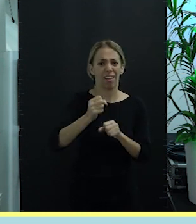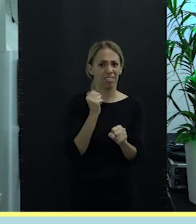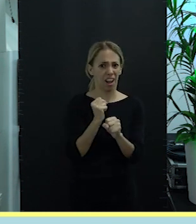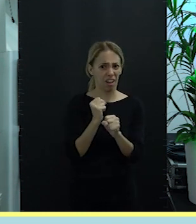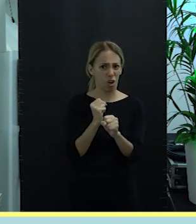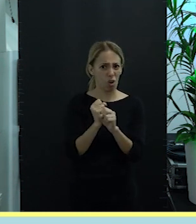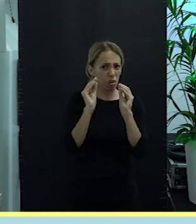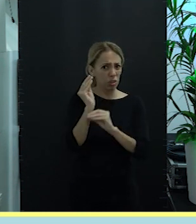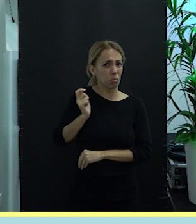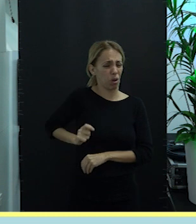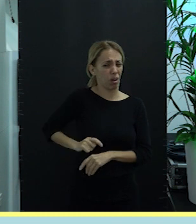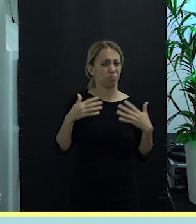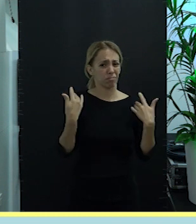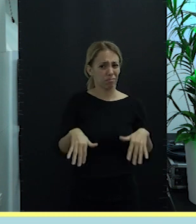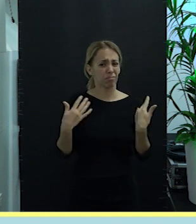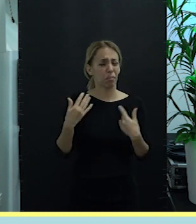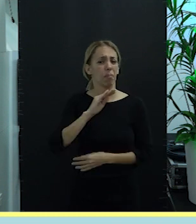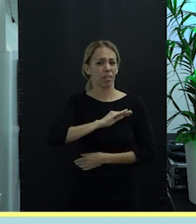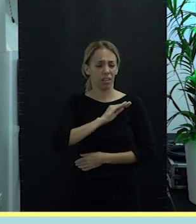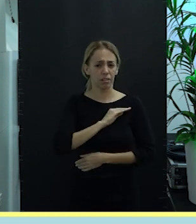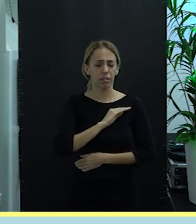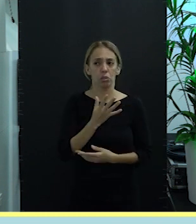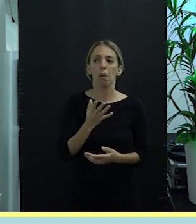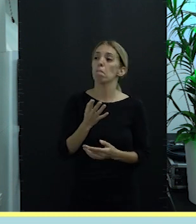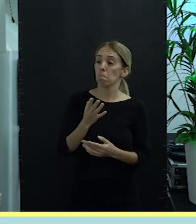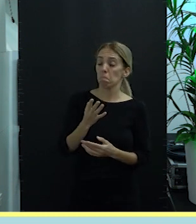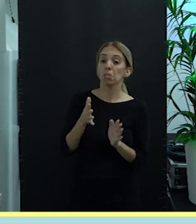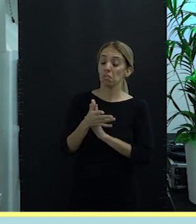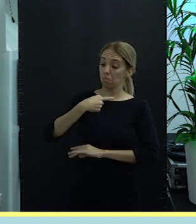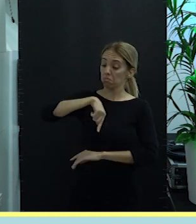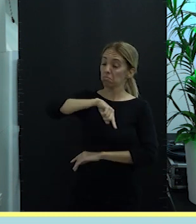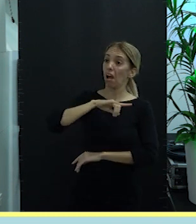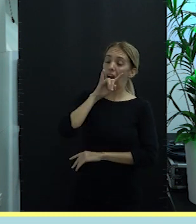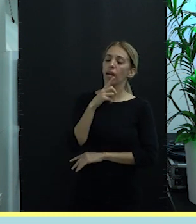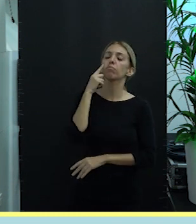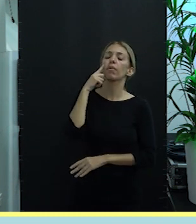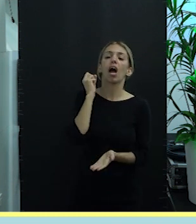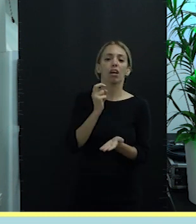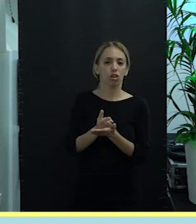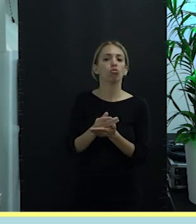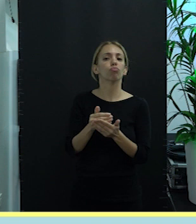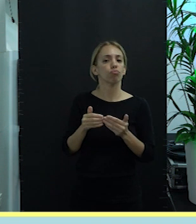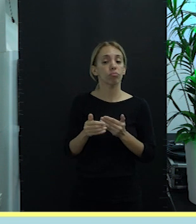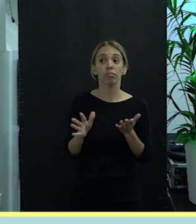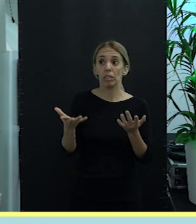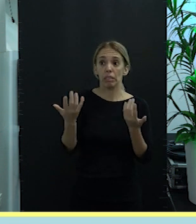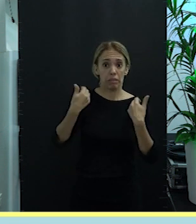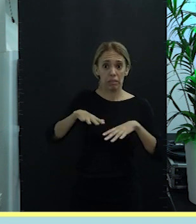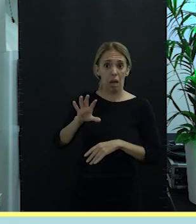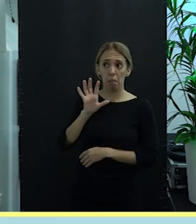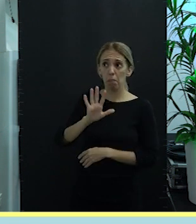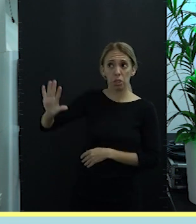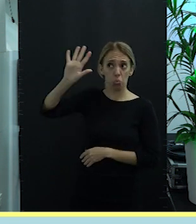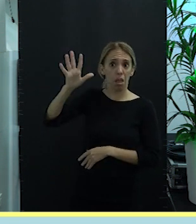formación profesional. Dijimos, bueno, pues aquí hay un reto para Canarias. Aunque este producto ya funciona en el resto de